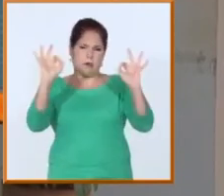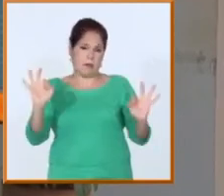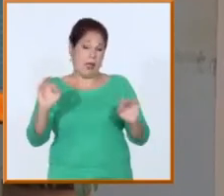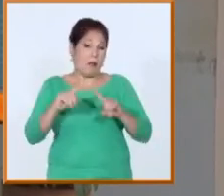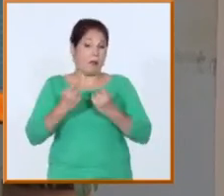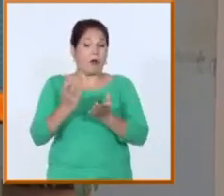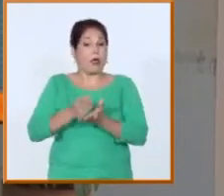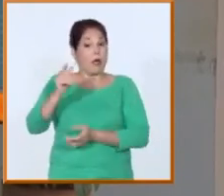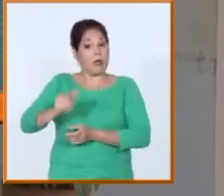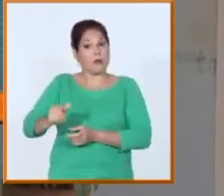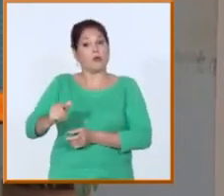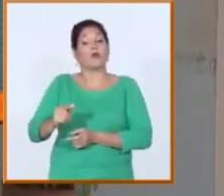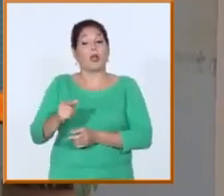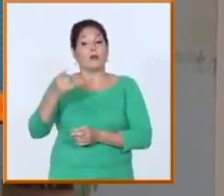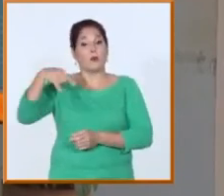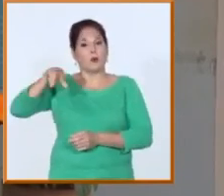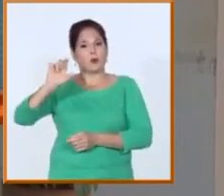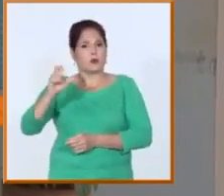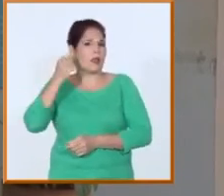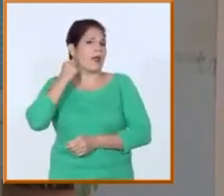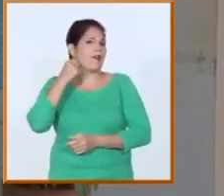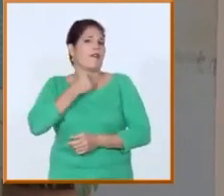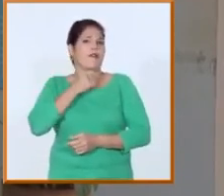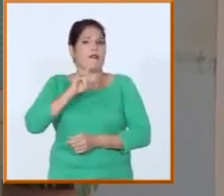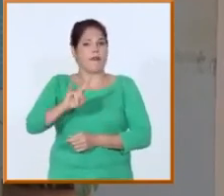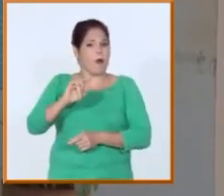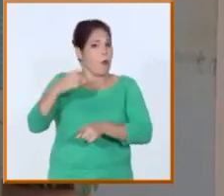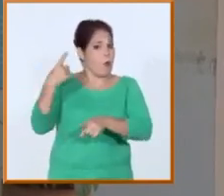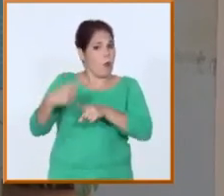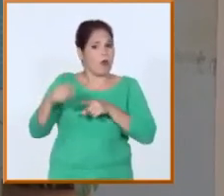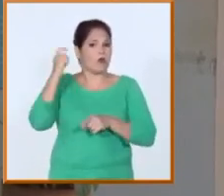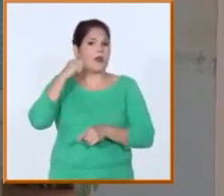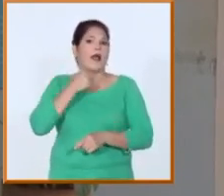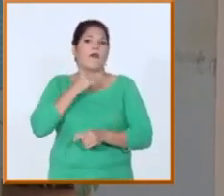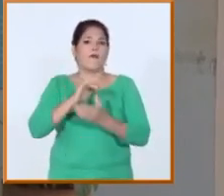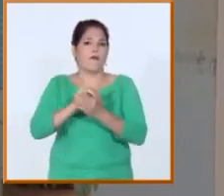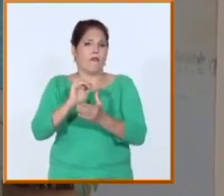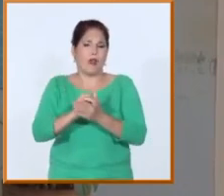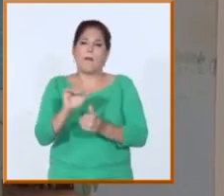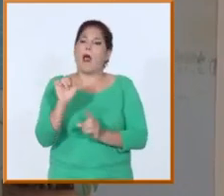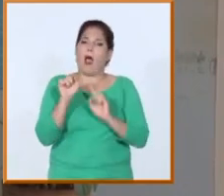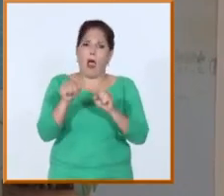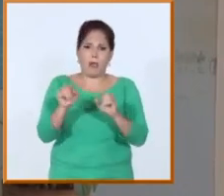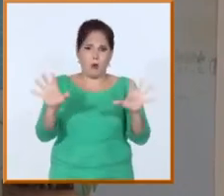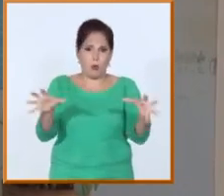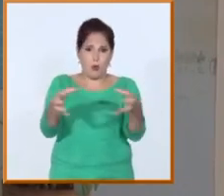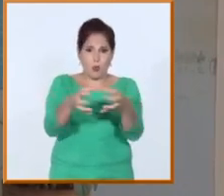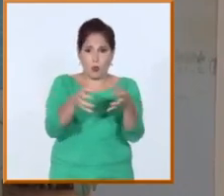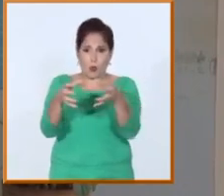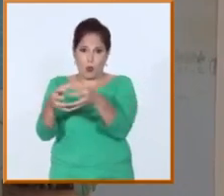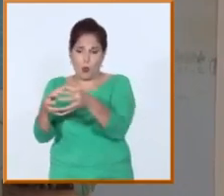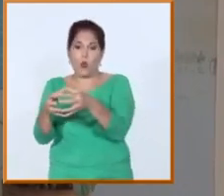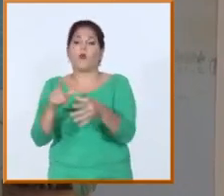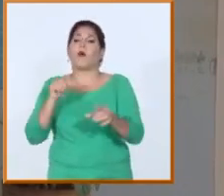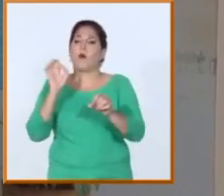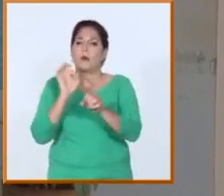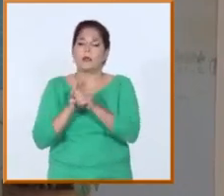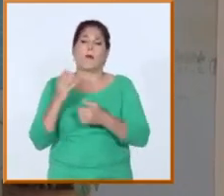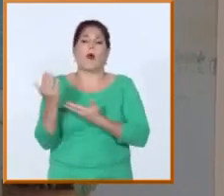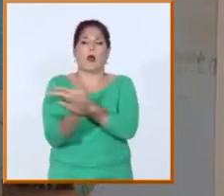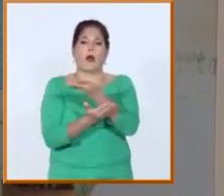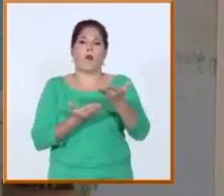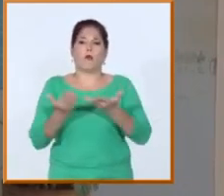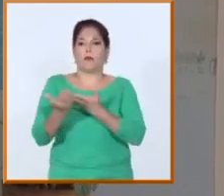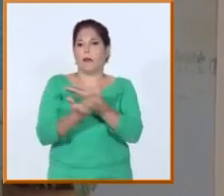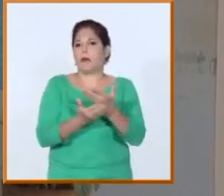estudiantes de la UJC de la FEU y también nuestra hermana organización menor la FEN a partir de ahí por supuesto cada uno de los